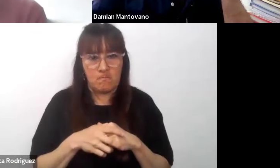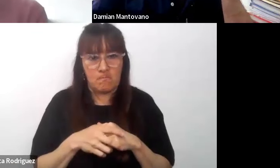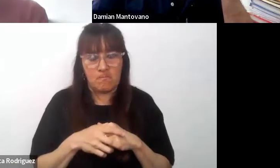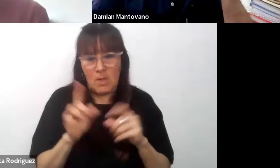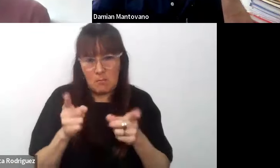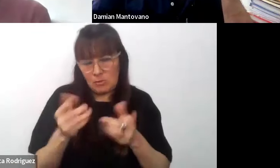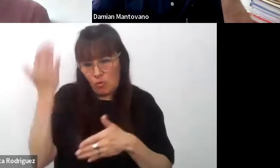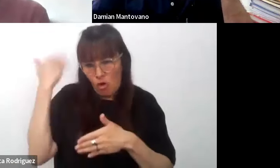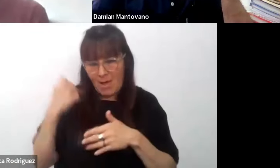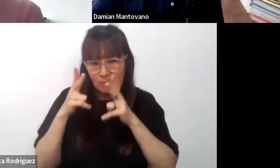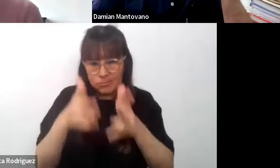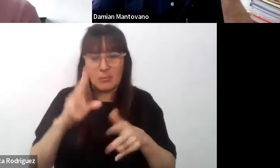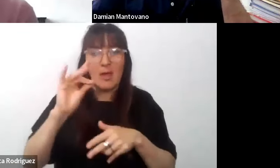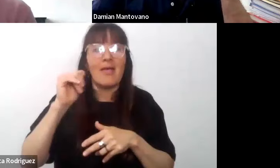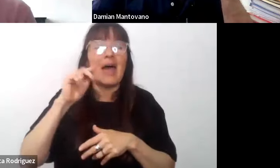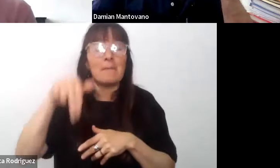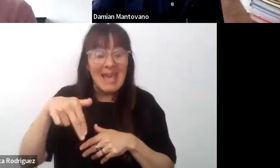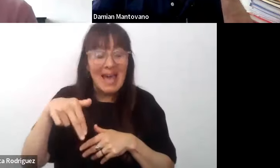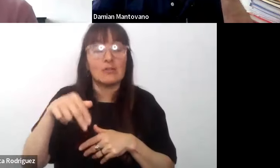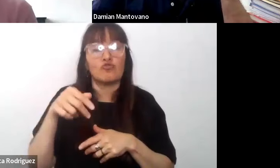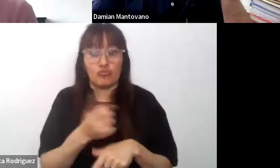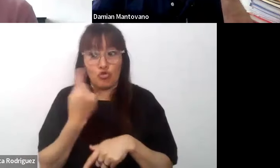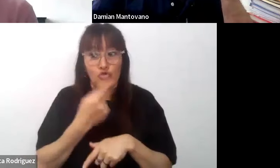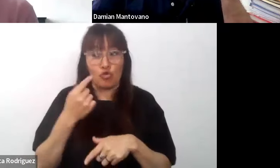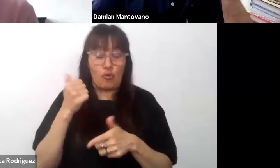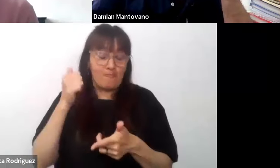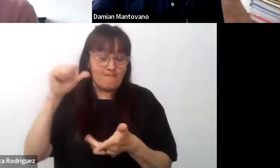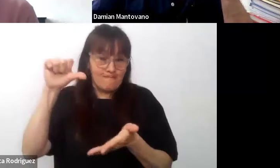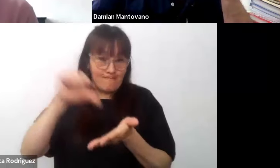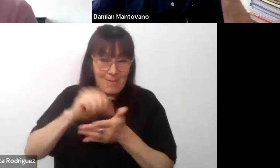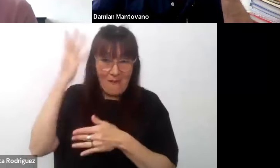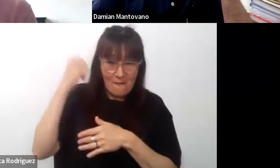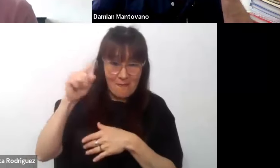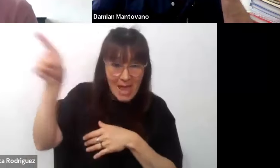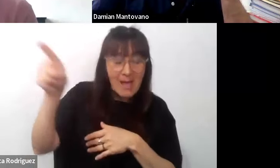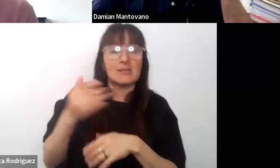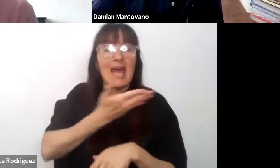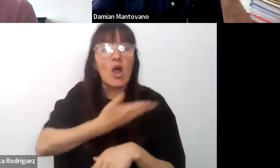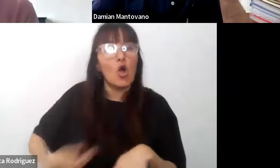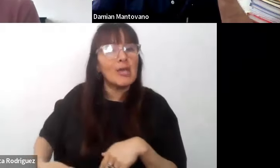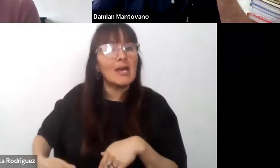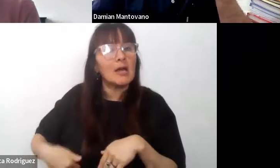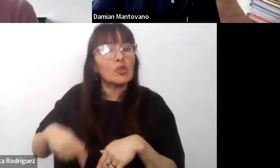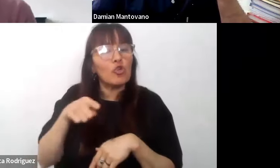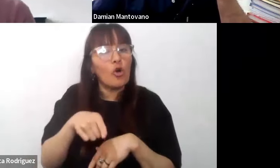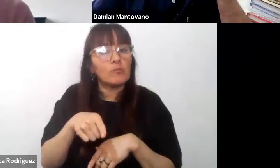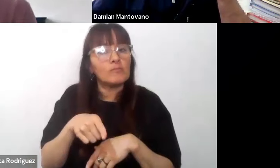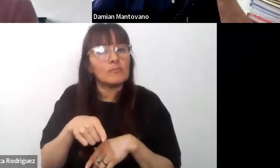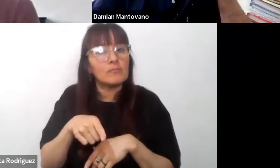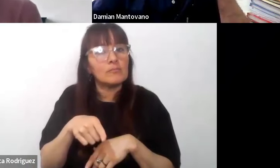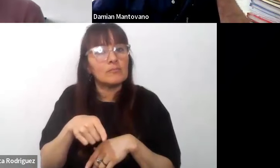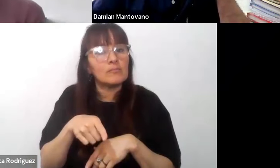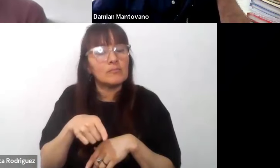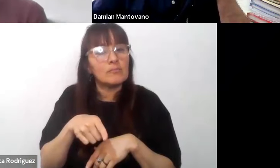de lo que decía Damián nosotros en Francia vamos a ir el gobierno en todo caso reafirmado en el mes de